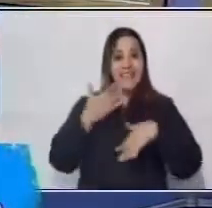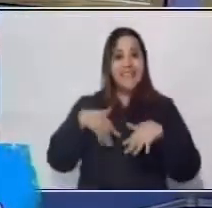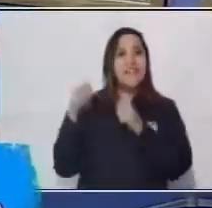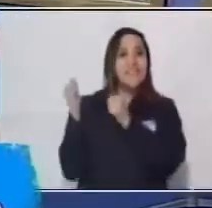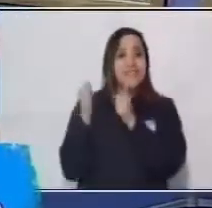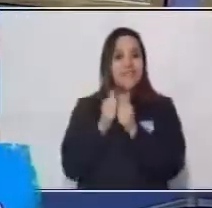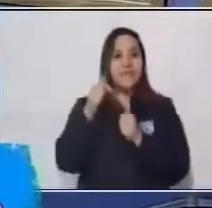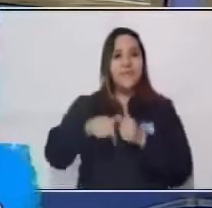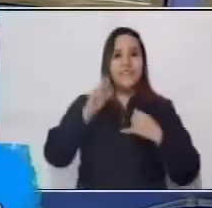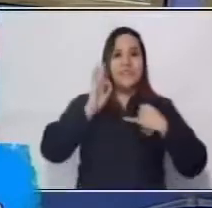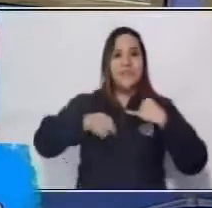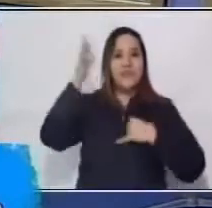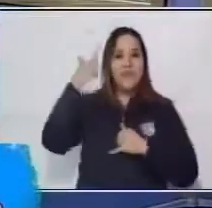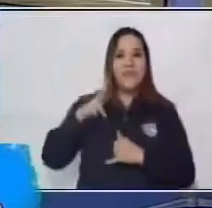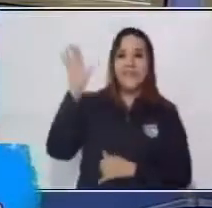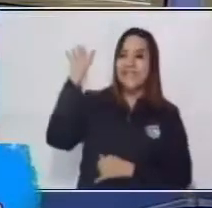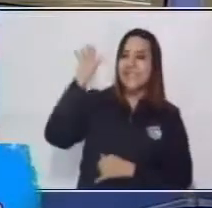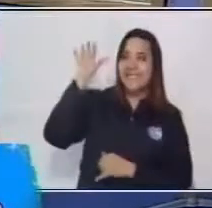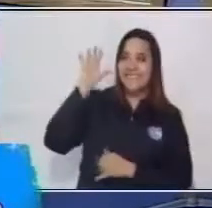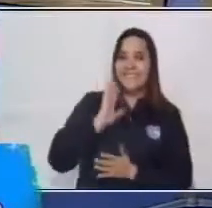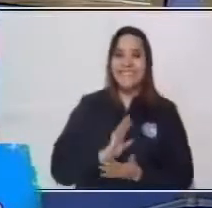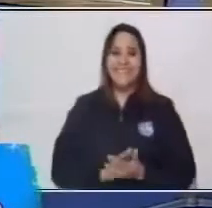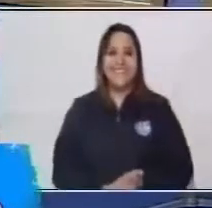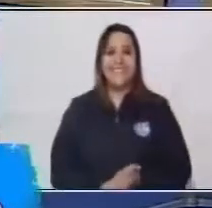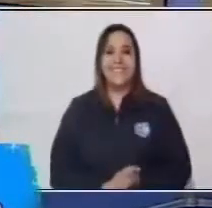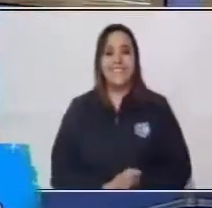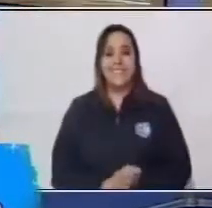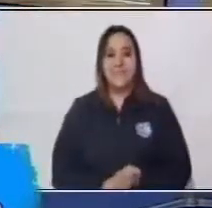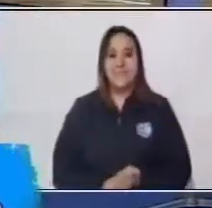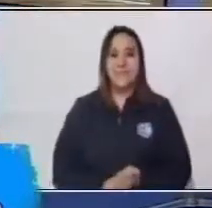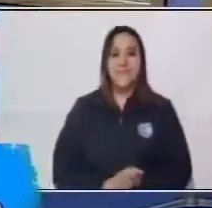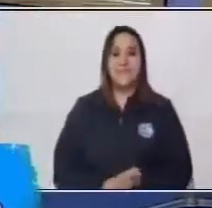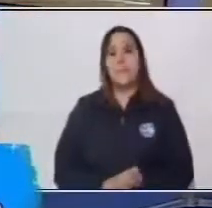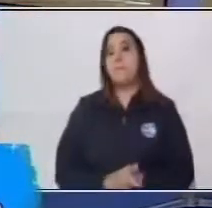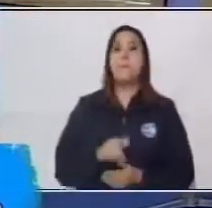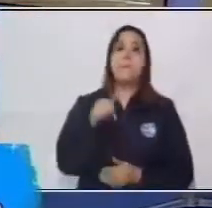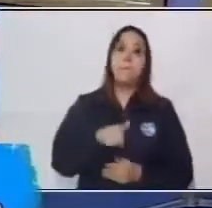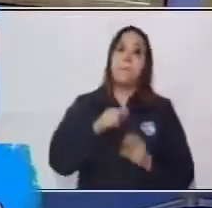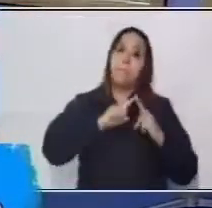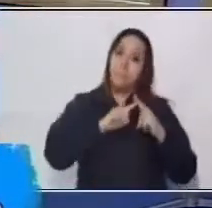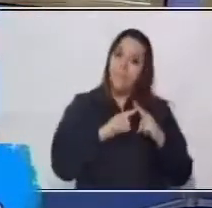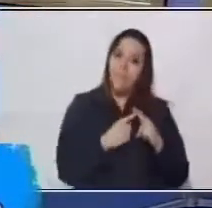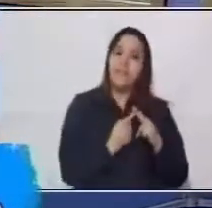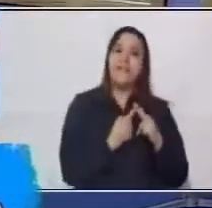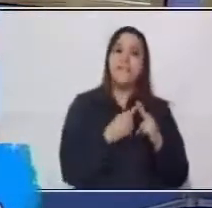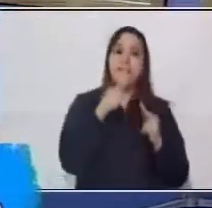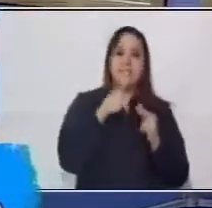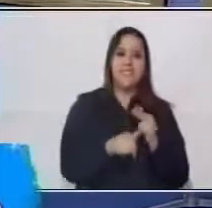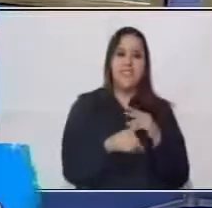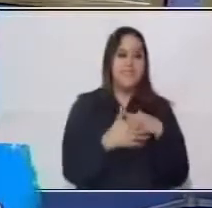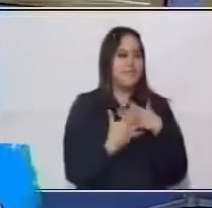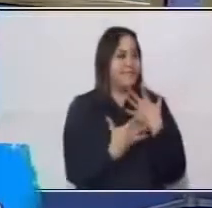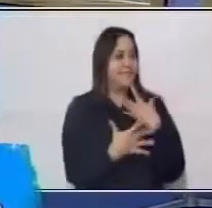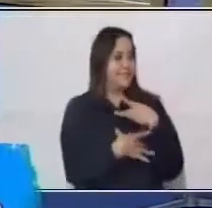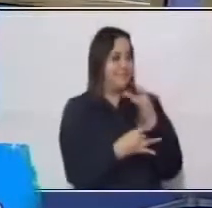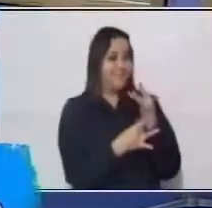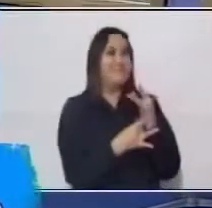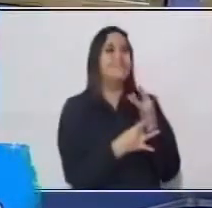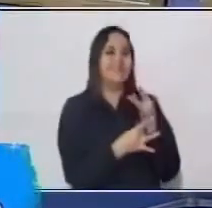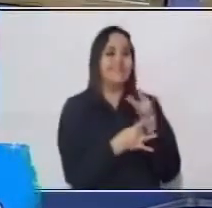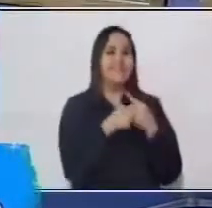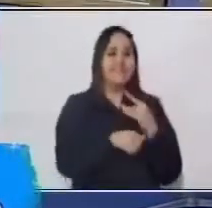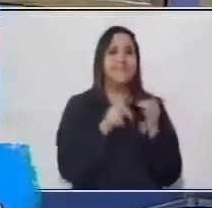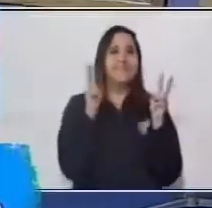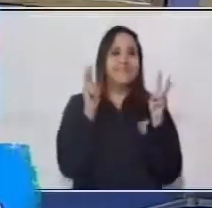acompaña Lourdes. Hola Lourdes. Y para dar inicio a este interesante tema de Comunicación y